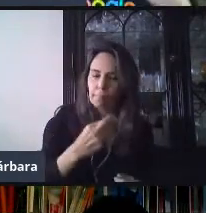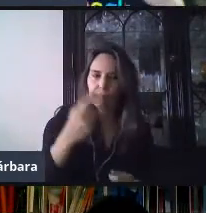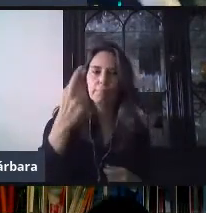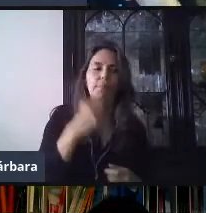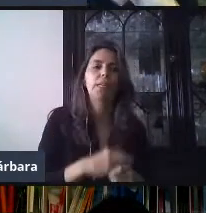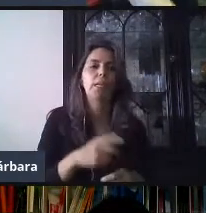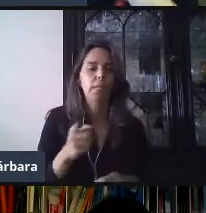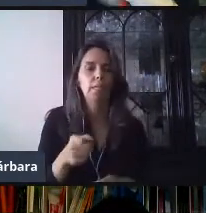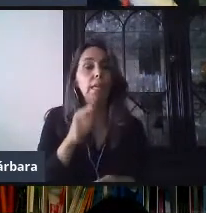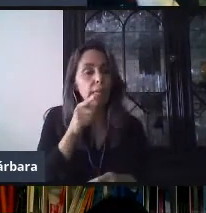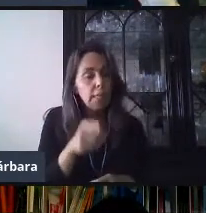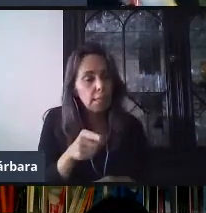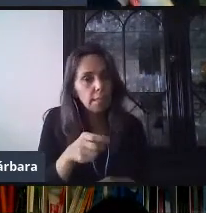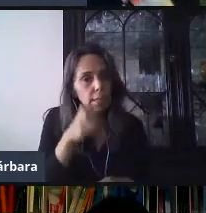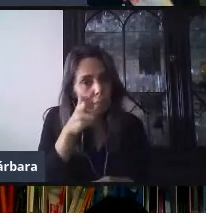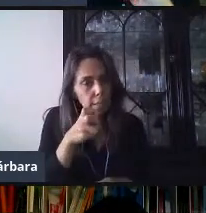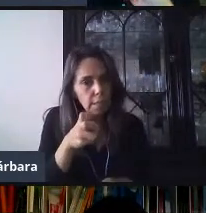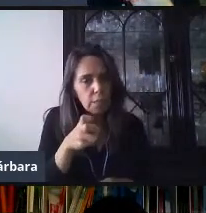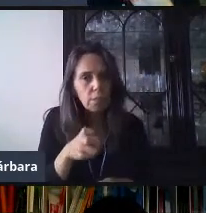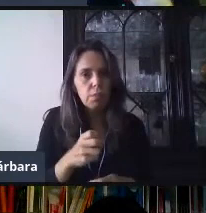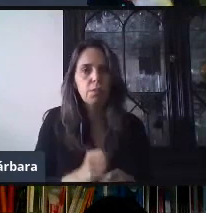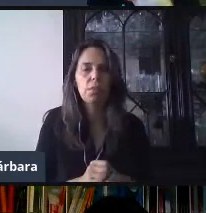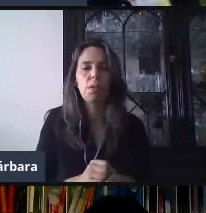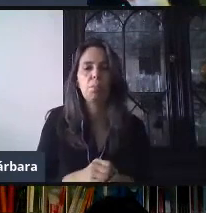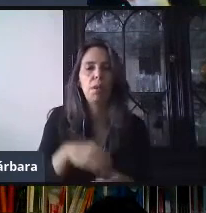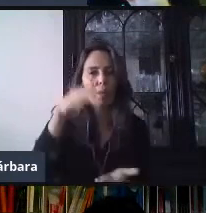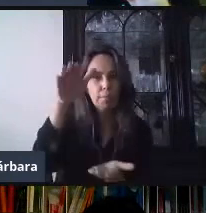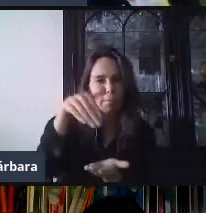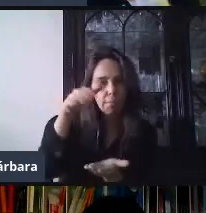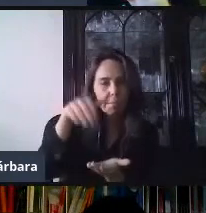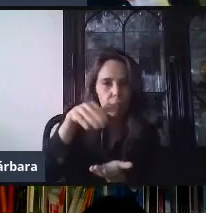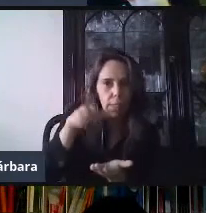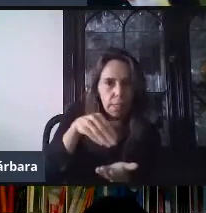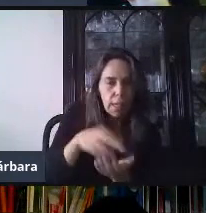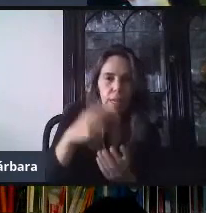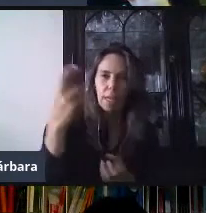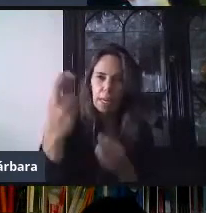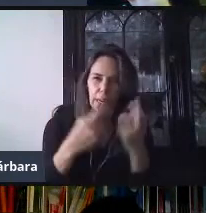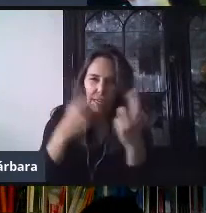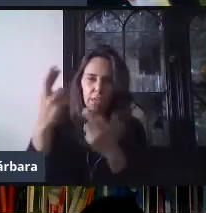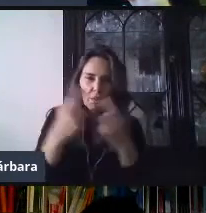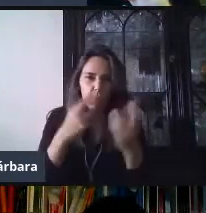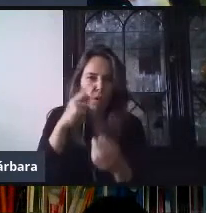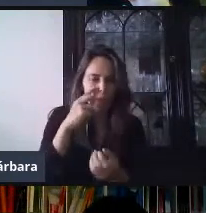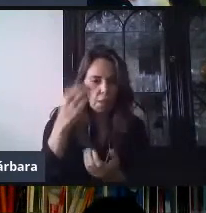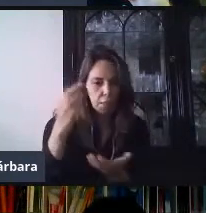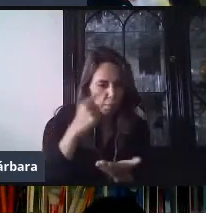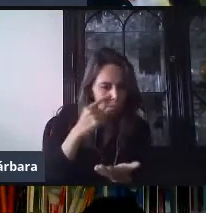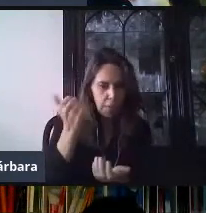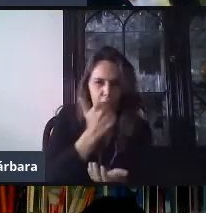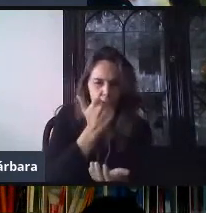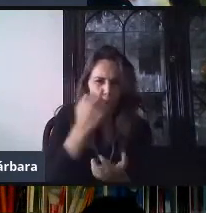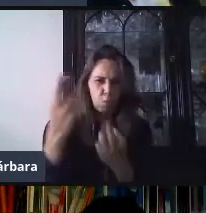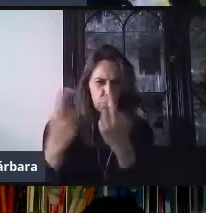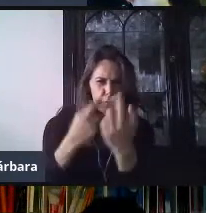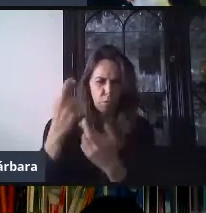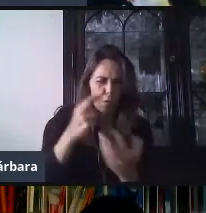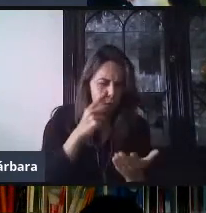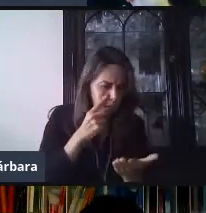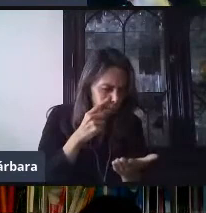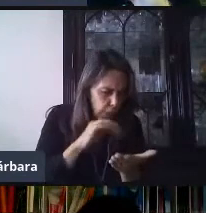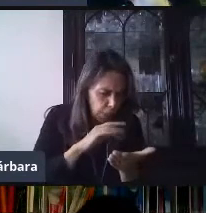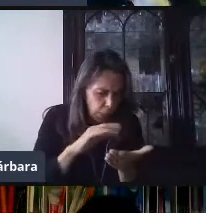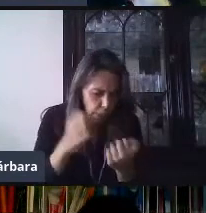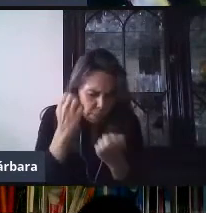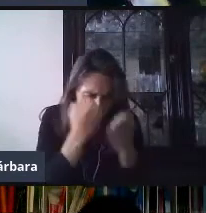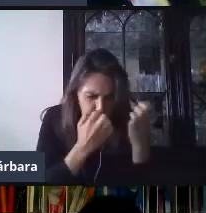qué nos va a servir? Pues, justo para obtener datos automatizados y representarlos y analizarlos, ya sea de una forma gráfica o también para